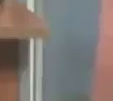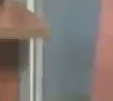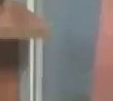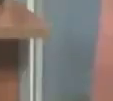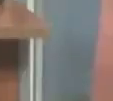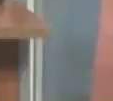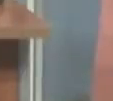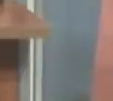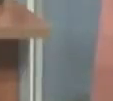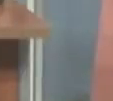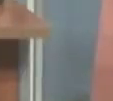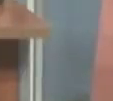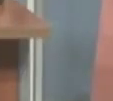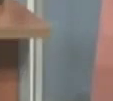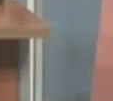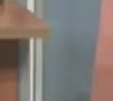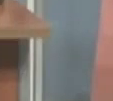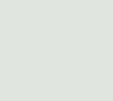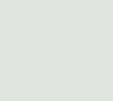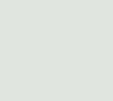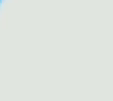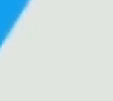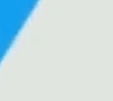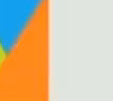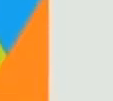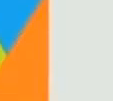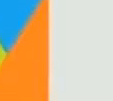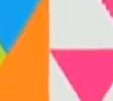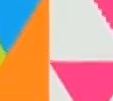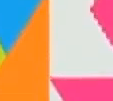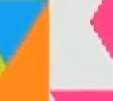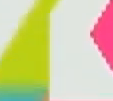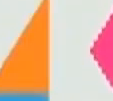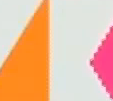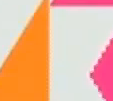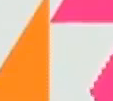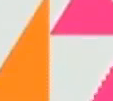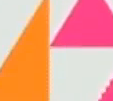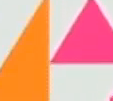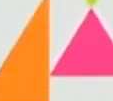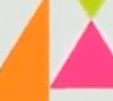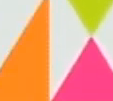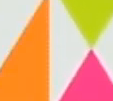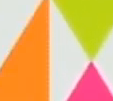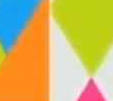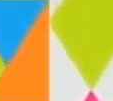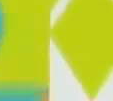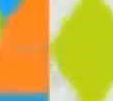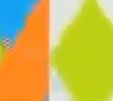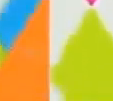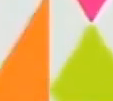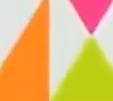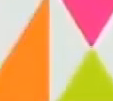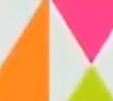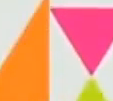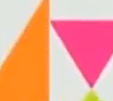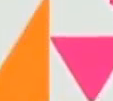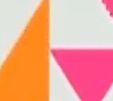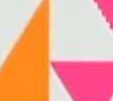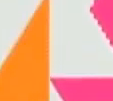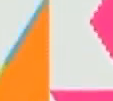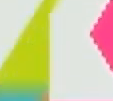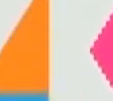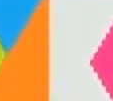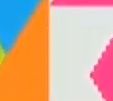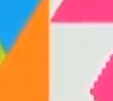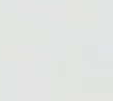plataforma comunicacional del despacho educativo. En diciembre de 2020, fue nominado a los Premios TAE,